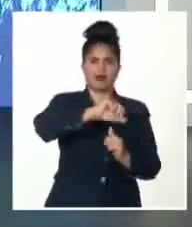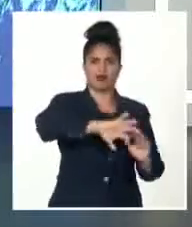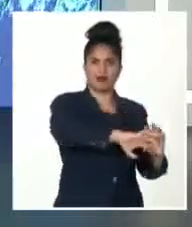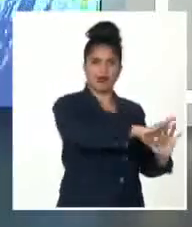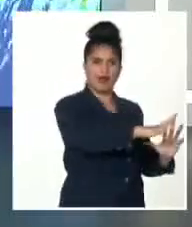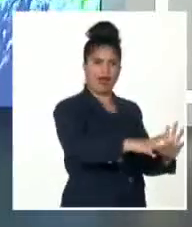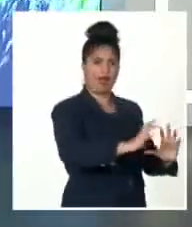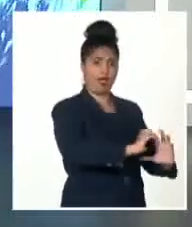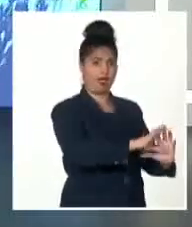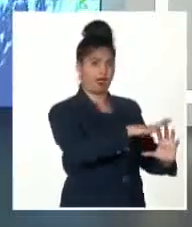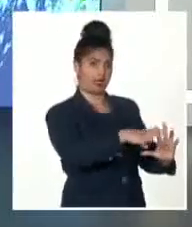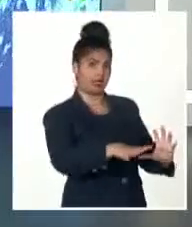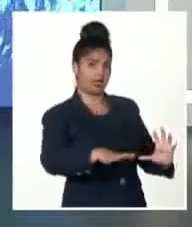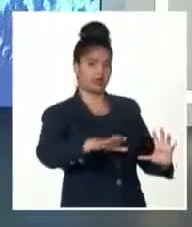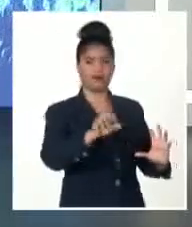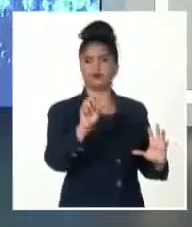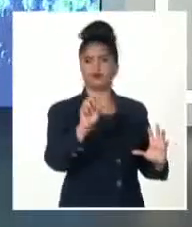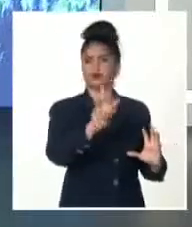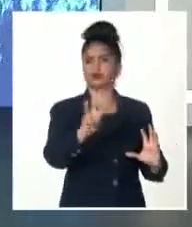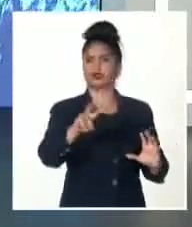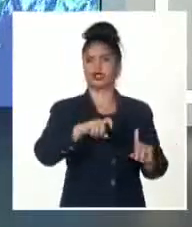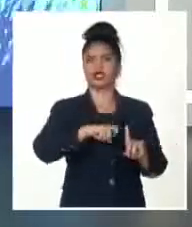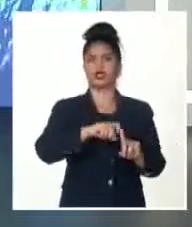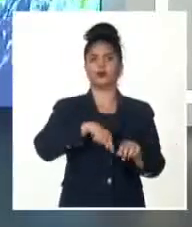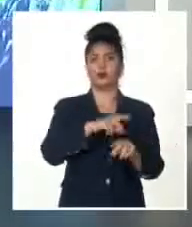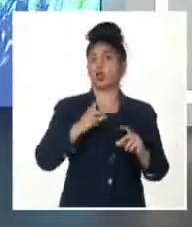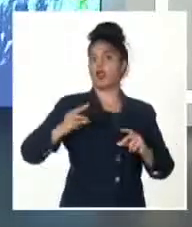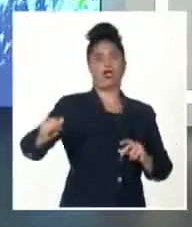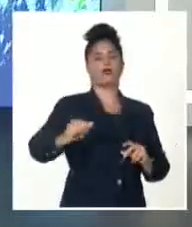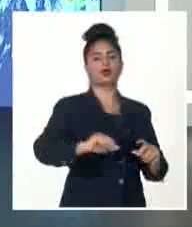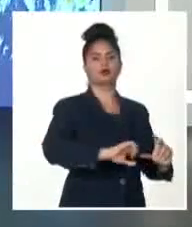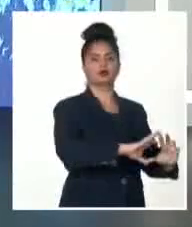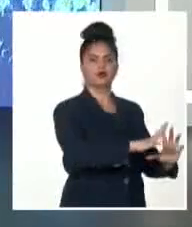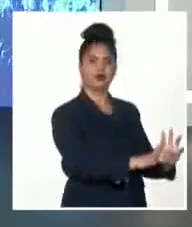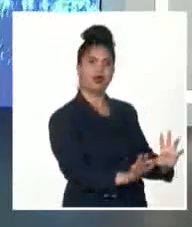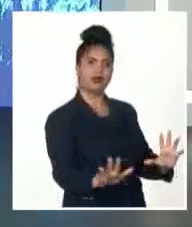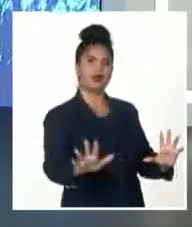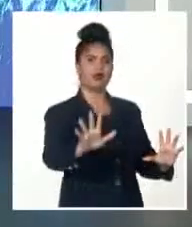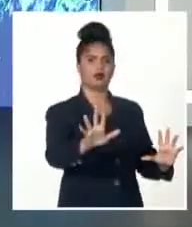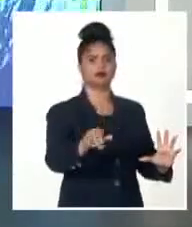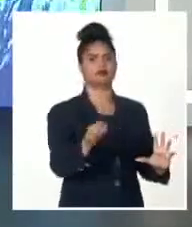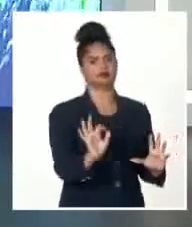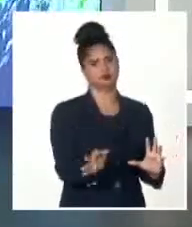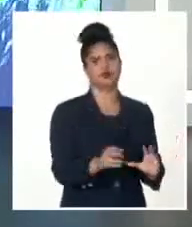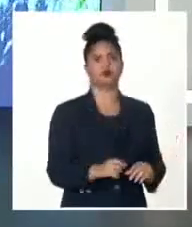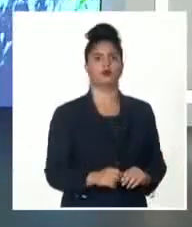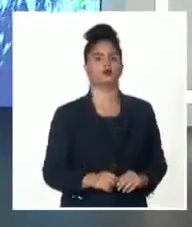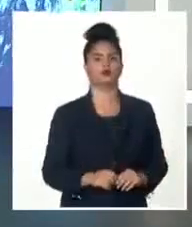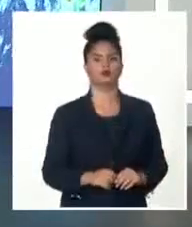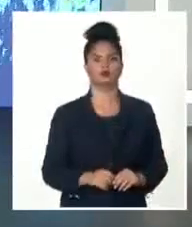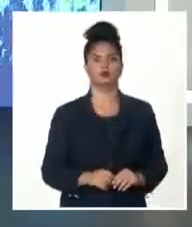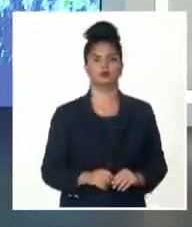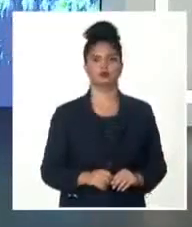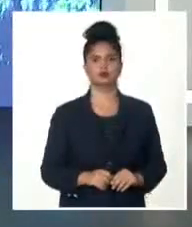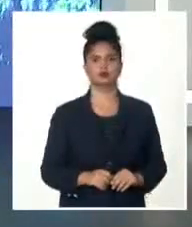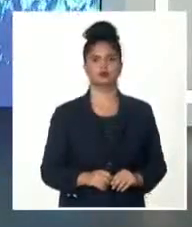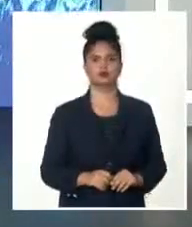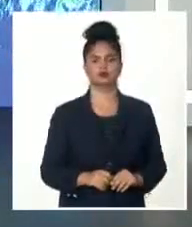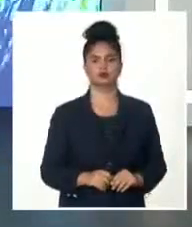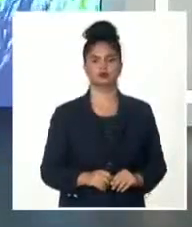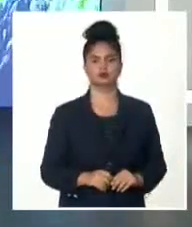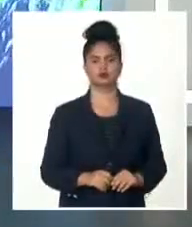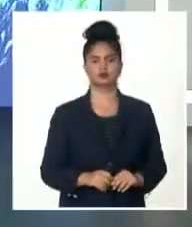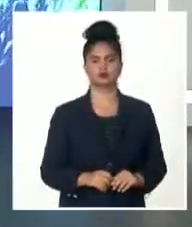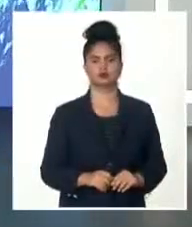kilómetros por hora, bastante rápido. Este es un elemento que también está en contra de que este organismo gane algo en intensidad. Un movimiento muy rápido, pues